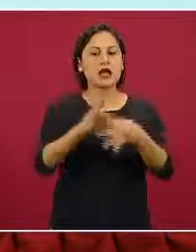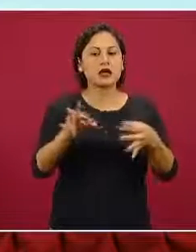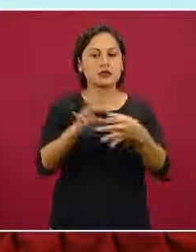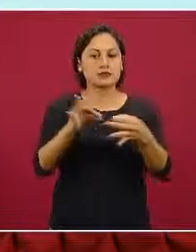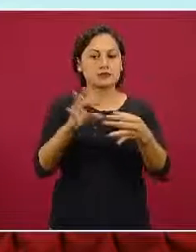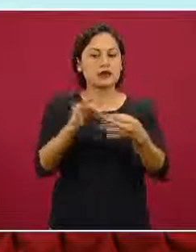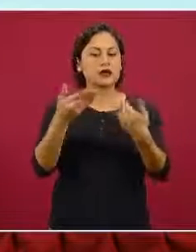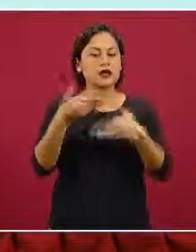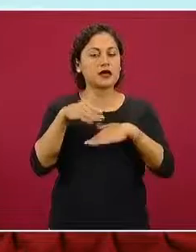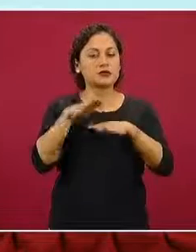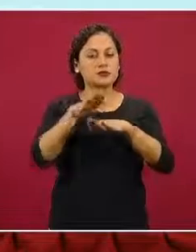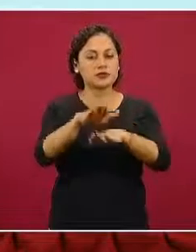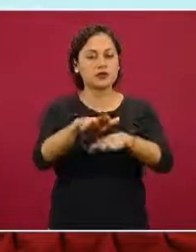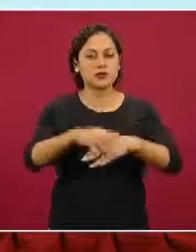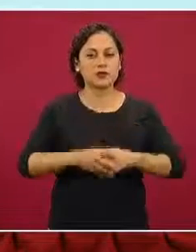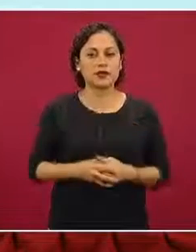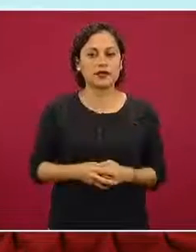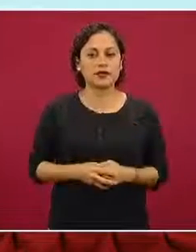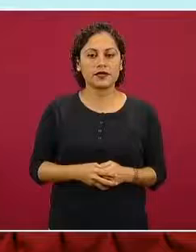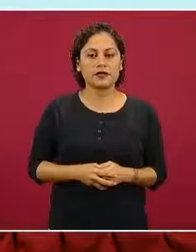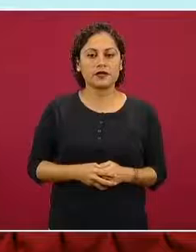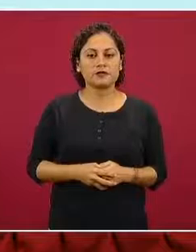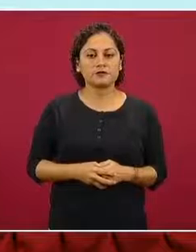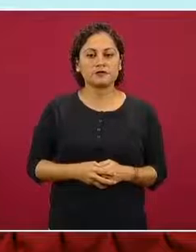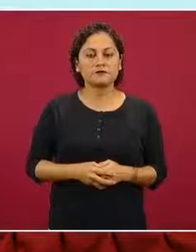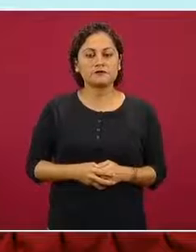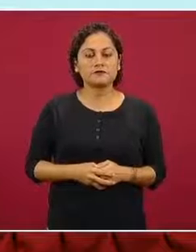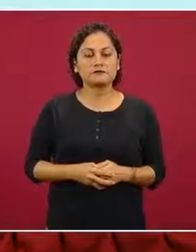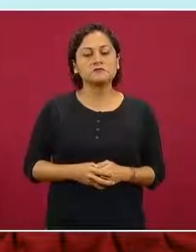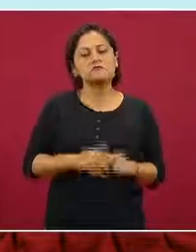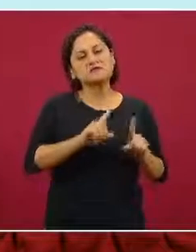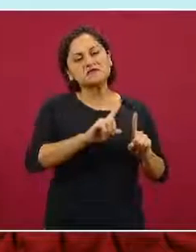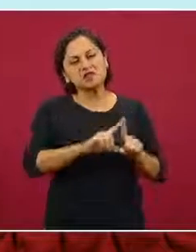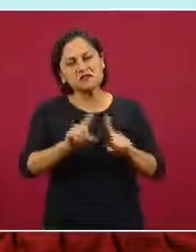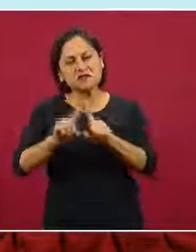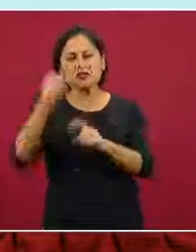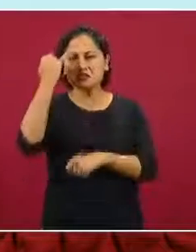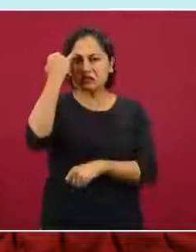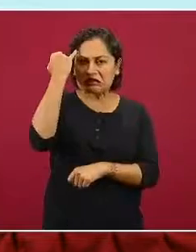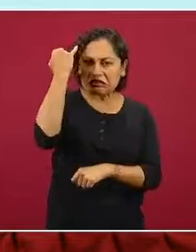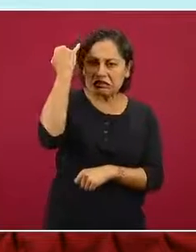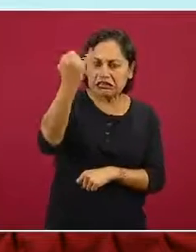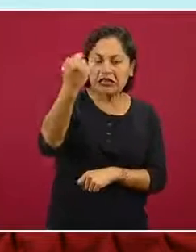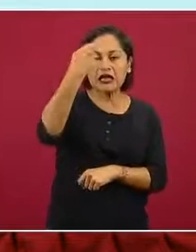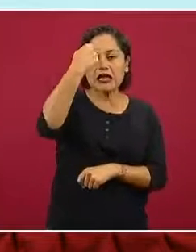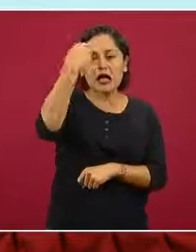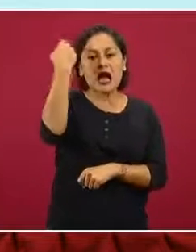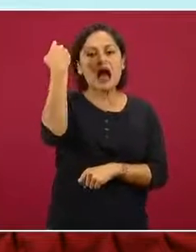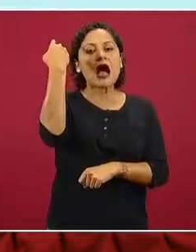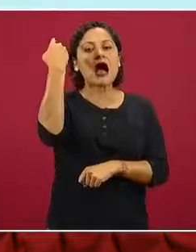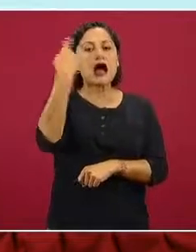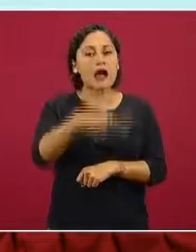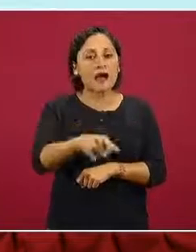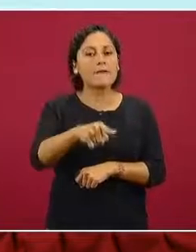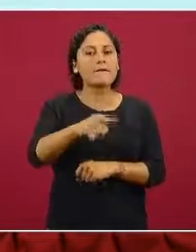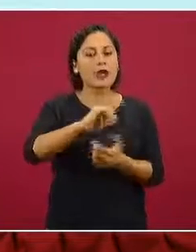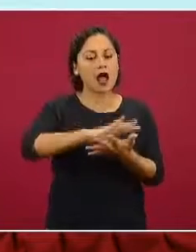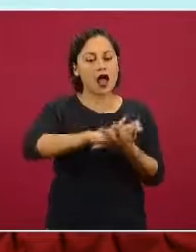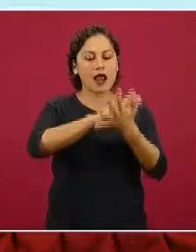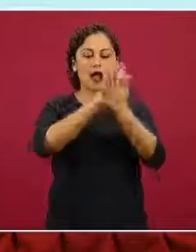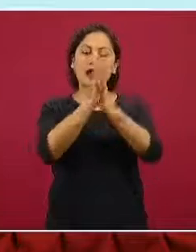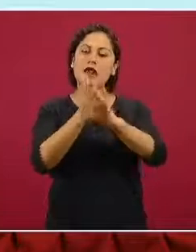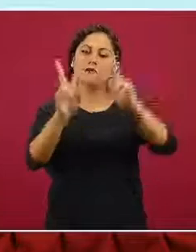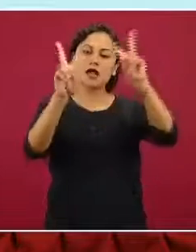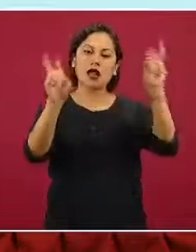múltiples estrategias alternativas dentro de esta gran estrategia de transformación del sistema